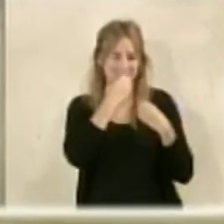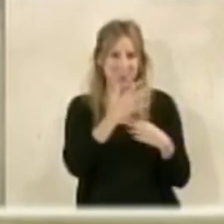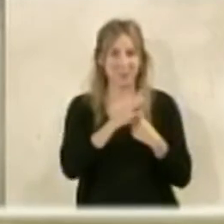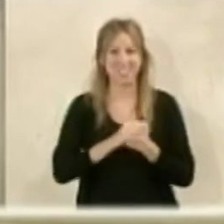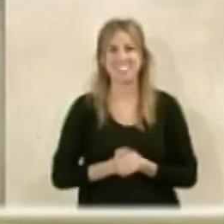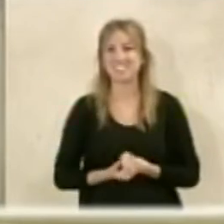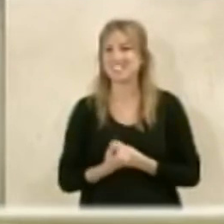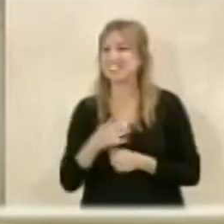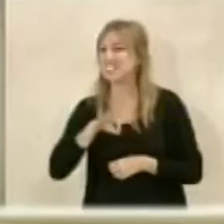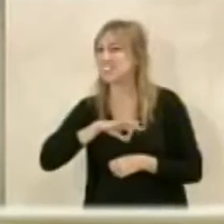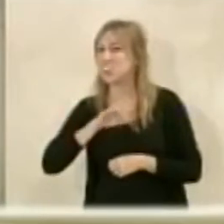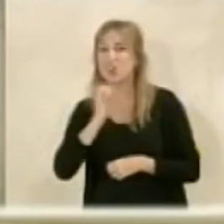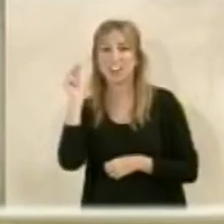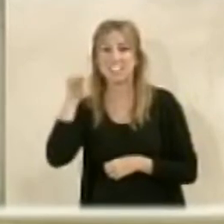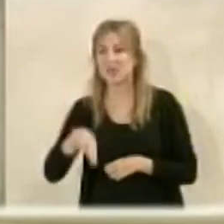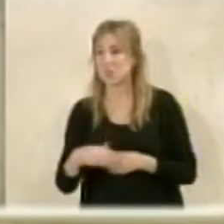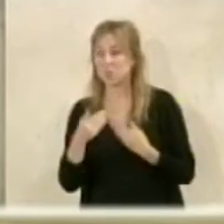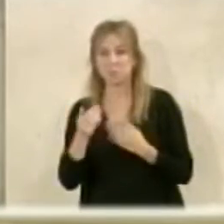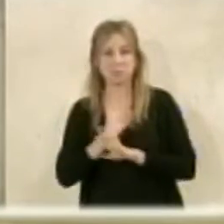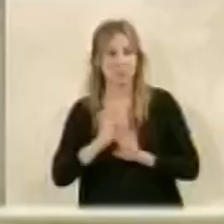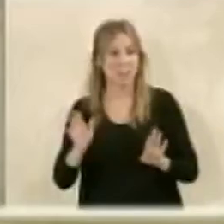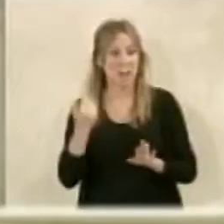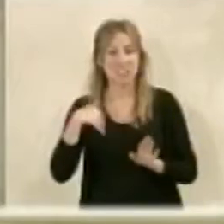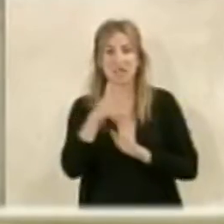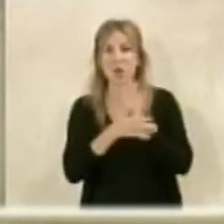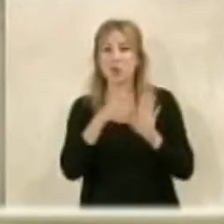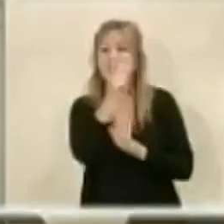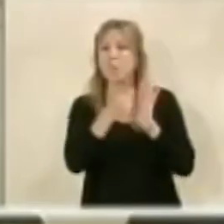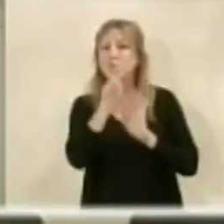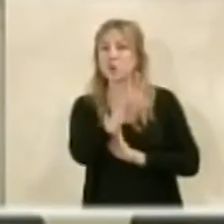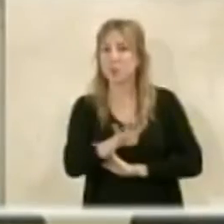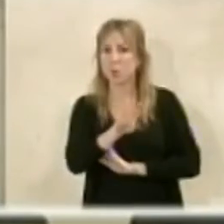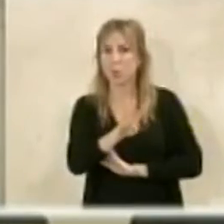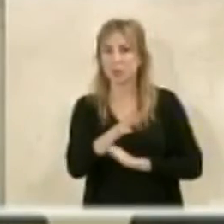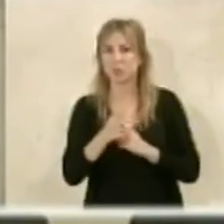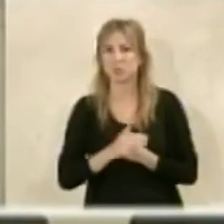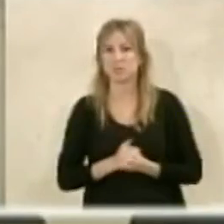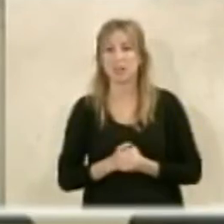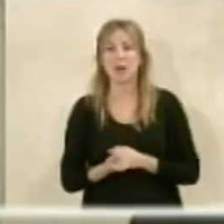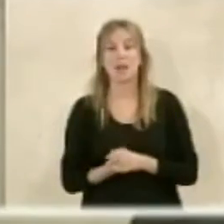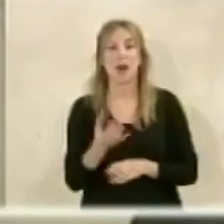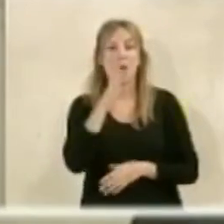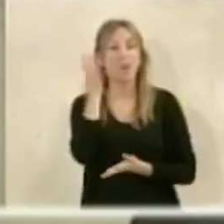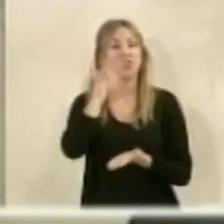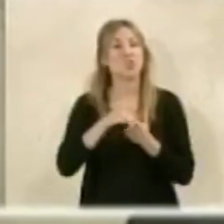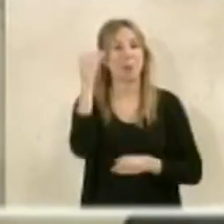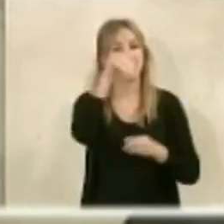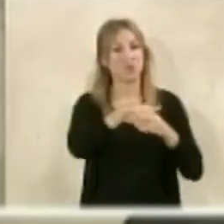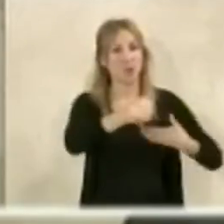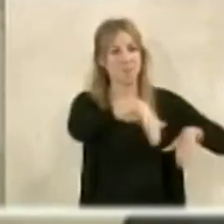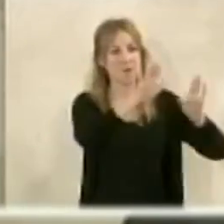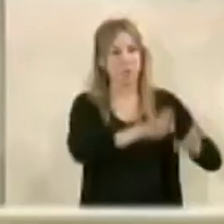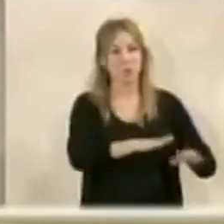señor Castellón entiende que usted tampoco pues queda todo dicho de este punto número cuarto pasamos a votarlo votó a favor